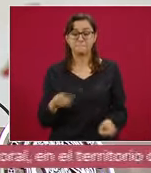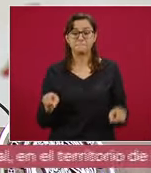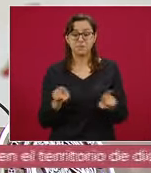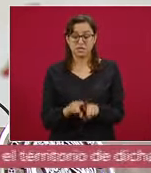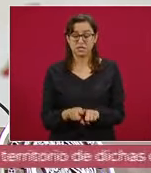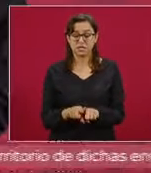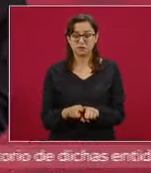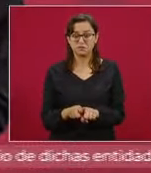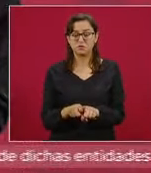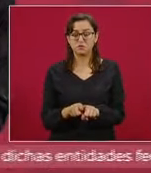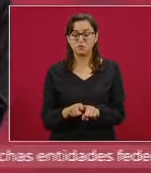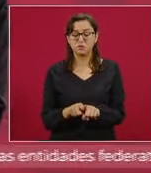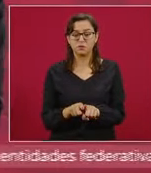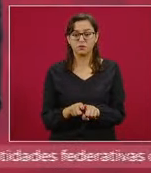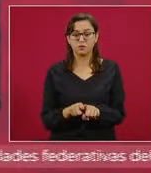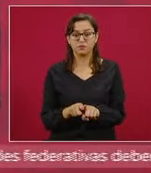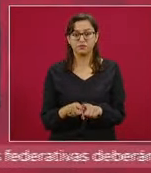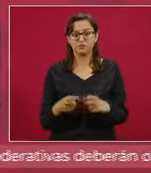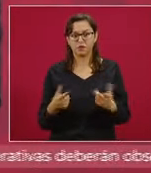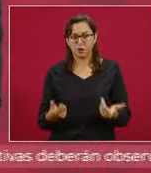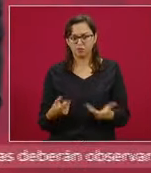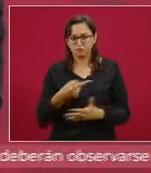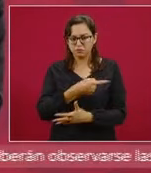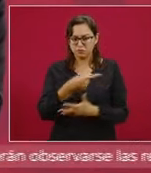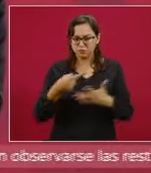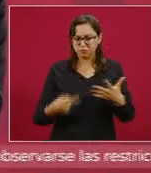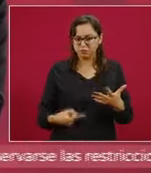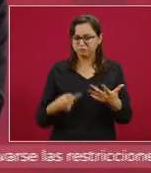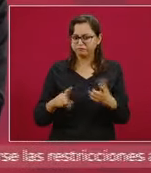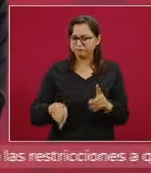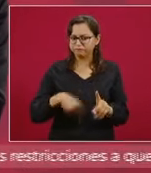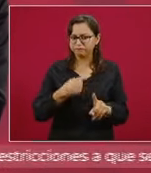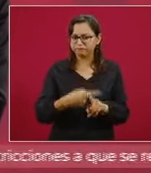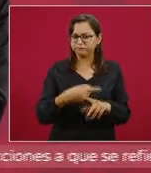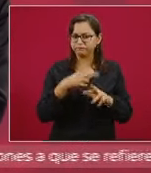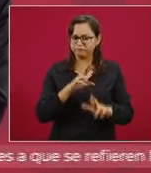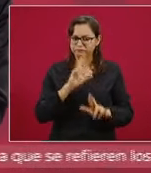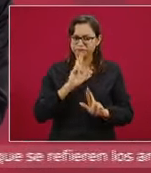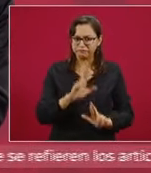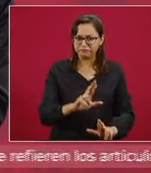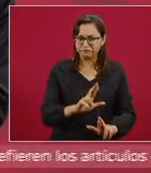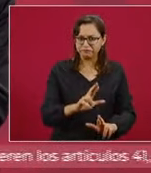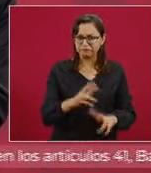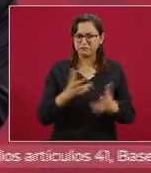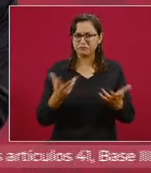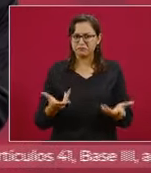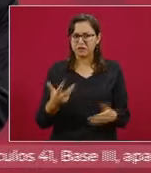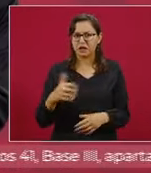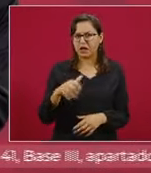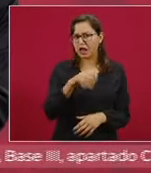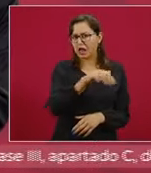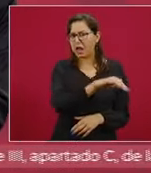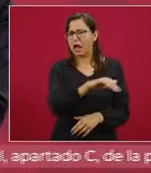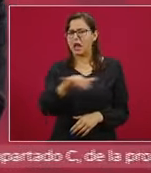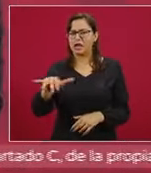cuáles son los resultados, no sólo en lo general, sino